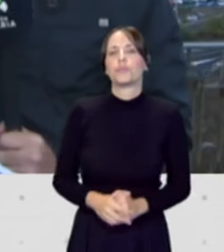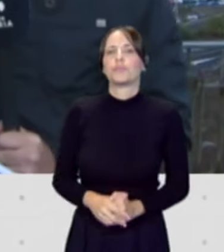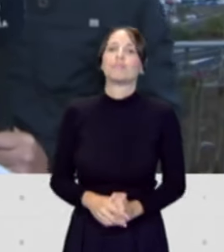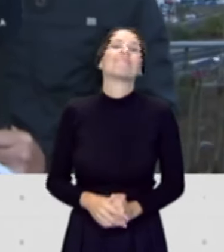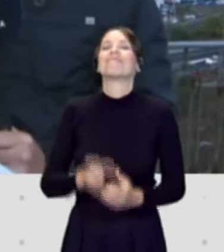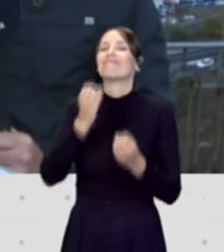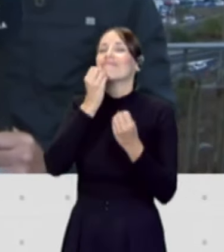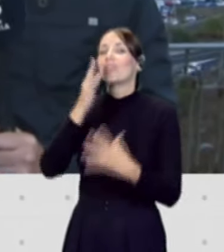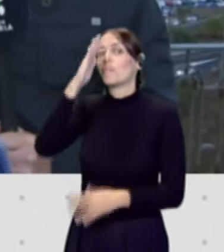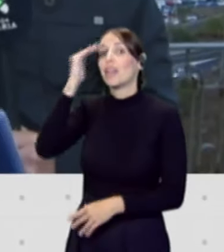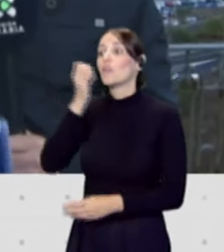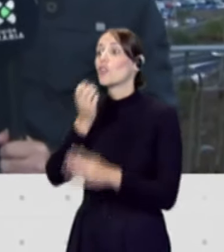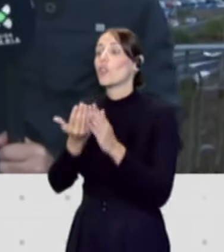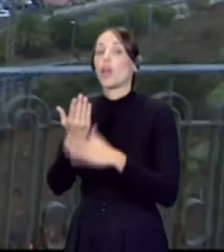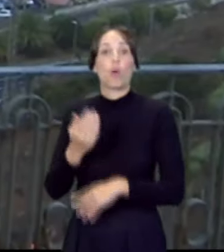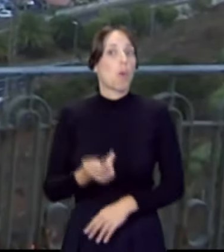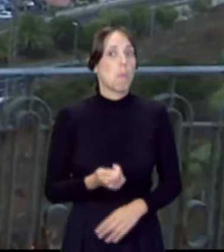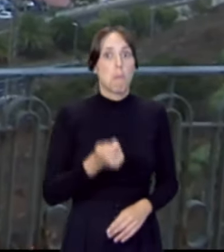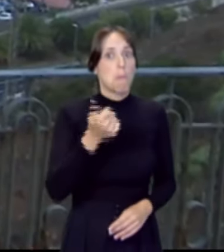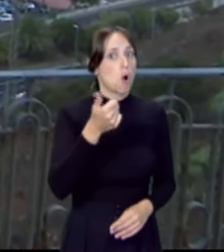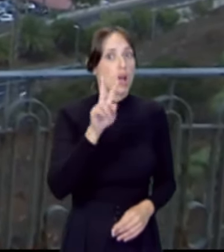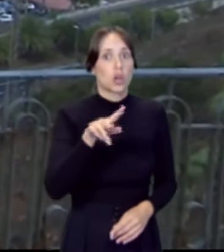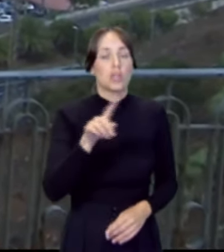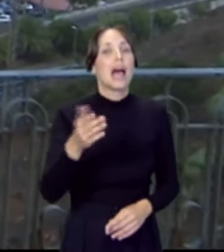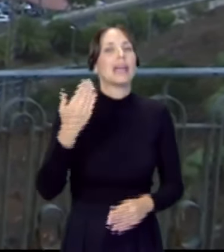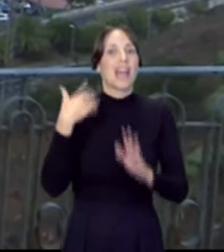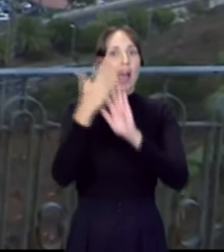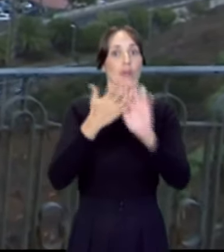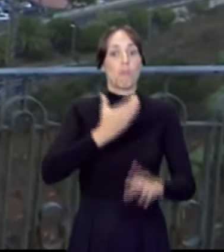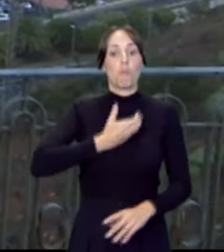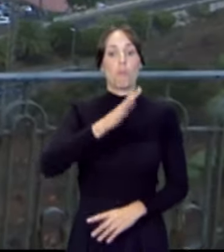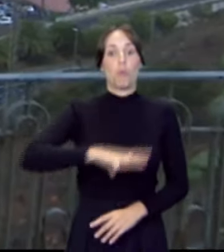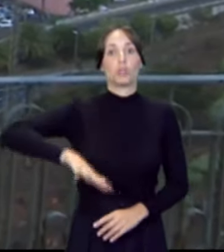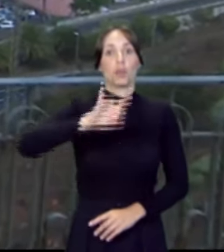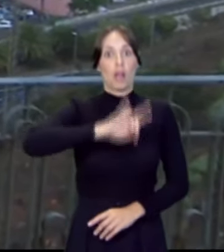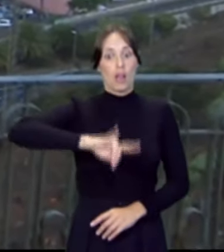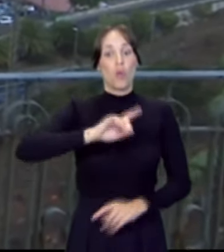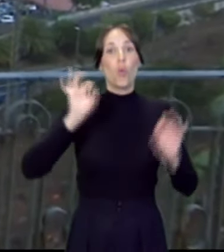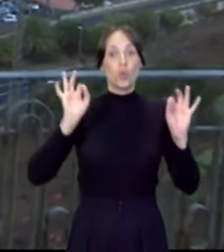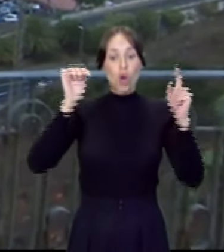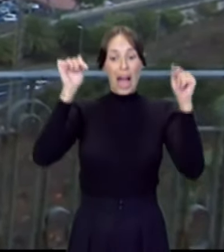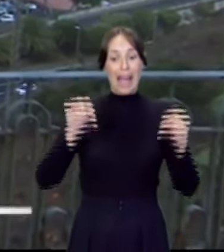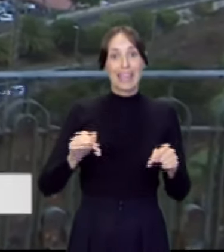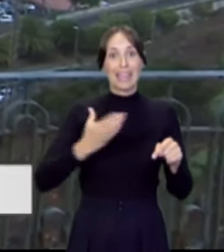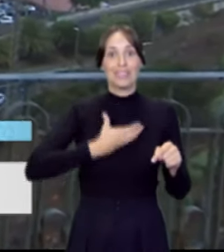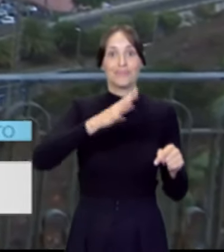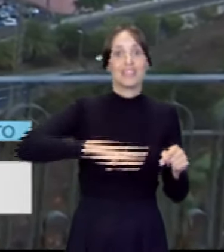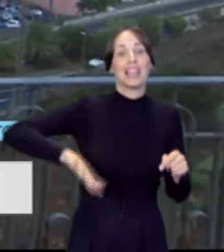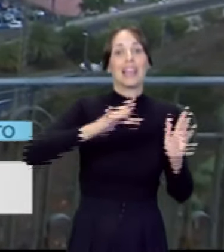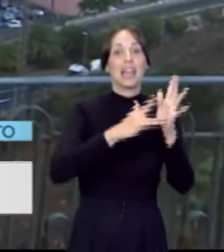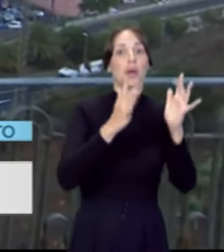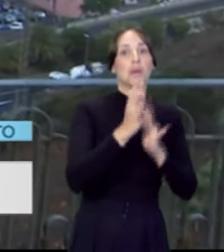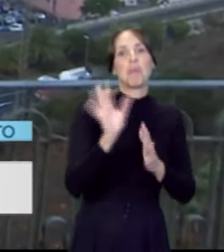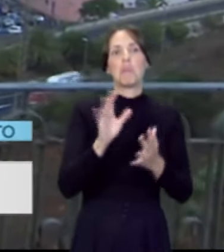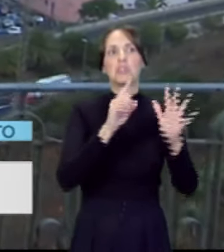¿Qué tal, Pilar? Buenos días. no son pocas. Antes hablabas de datos de diferentes municipios en Canarias. Aquí, en La Laguna, entre el 6 y el 7%